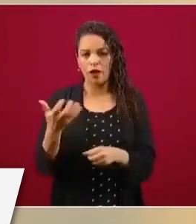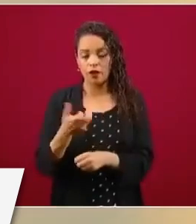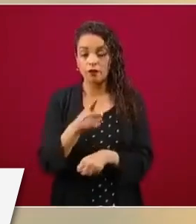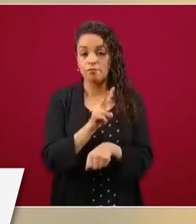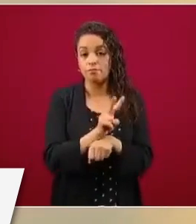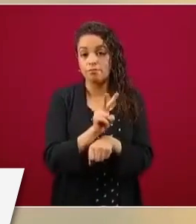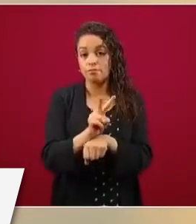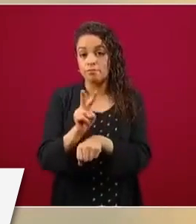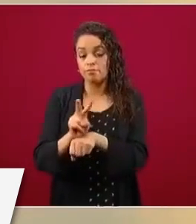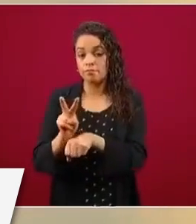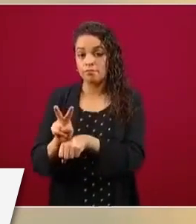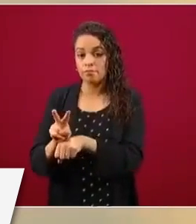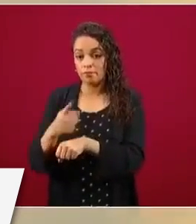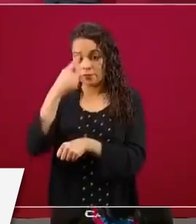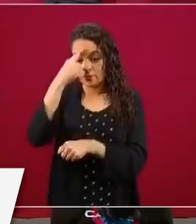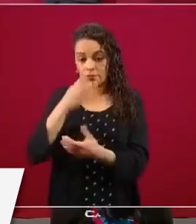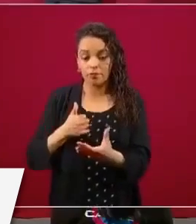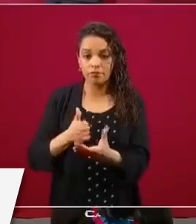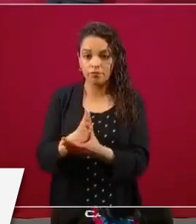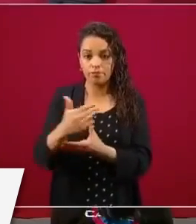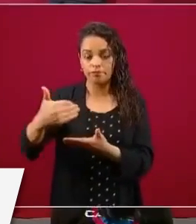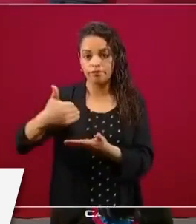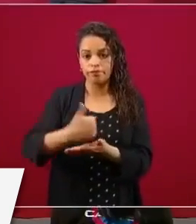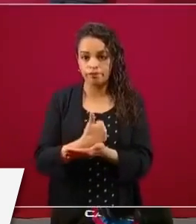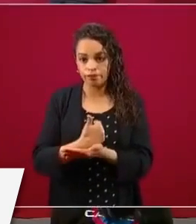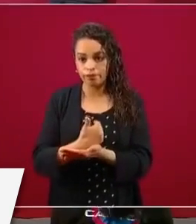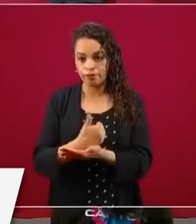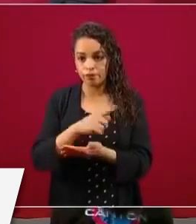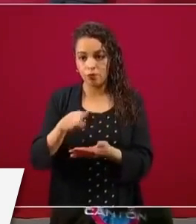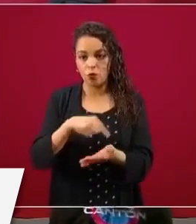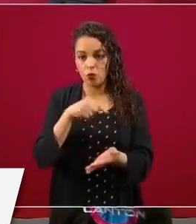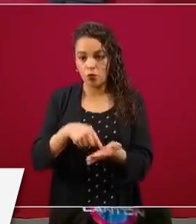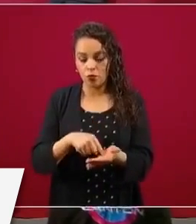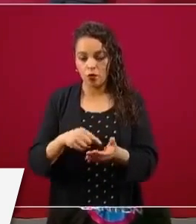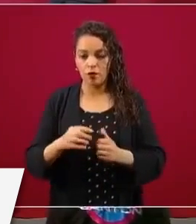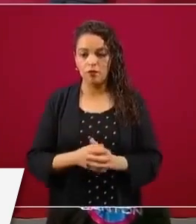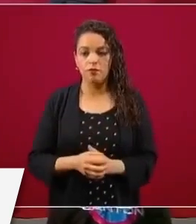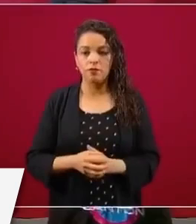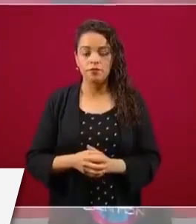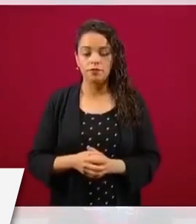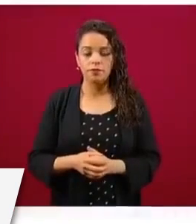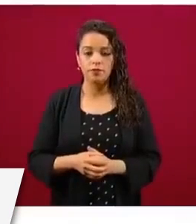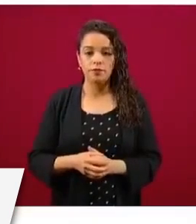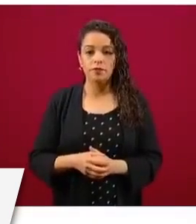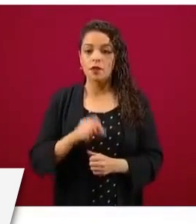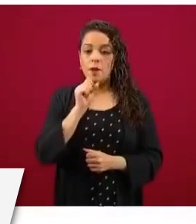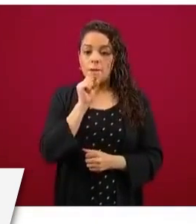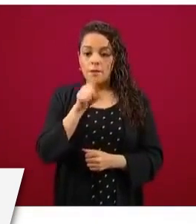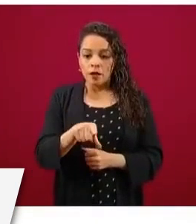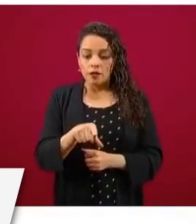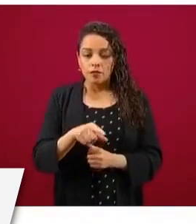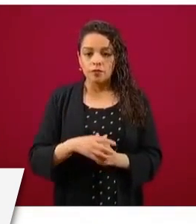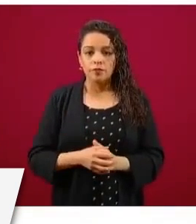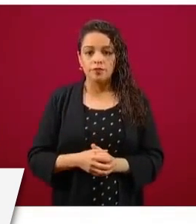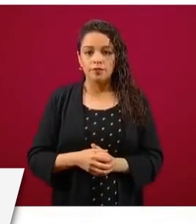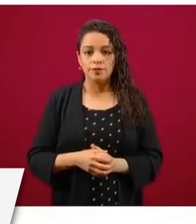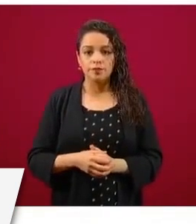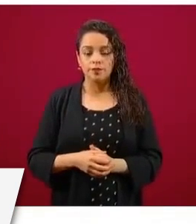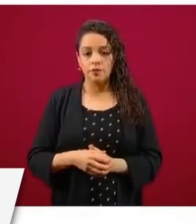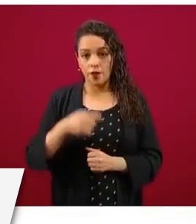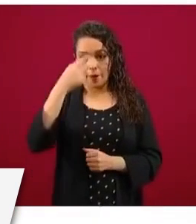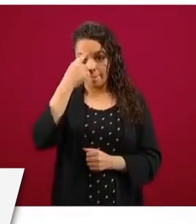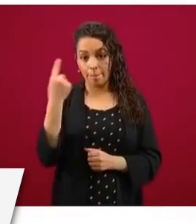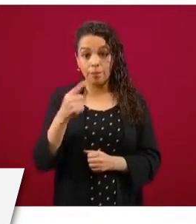vigilancia de accesos y salidas de instalaciones, también fungen como fuerza de reacción para